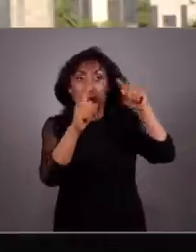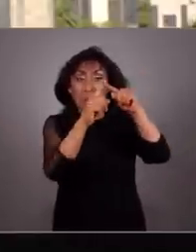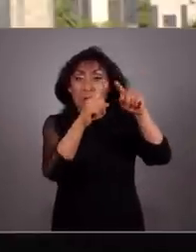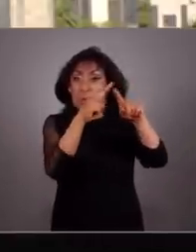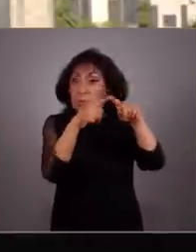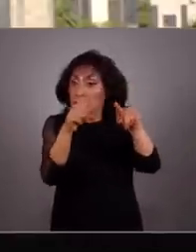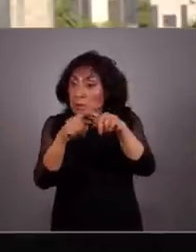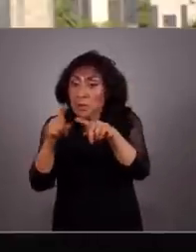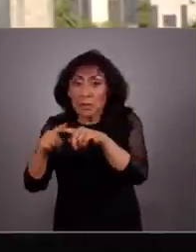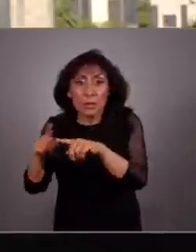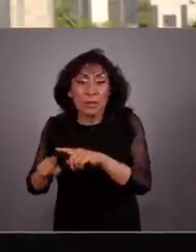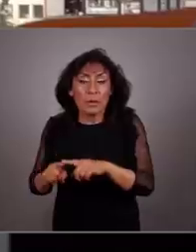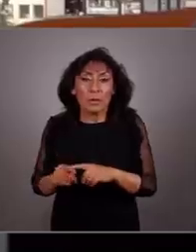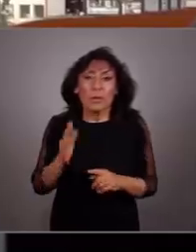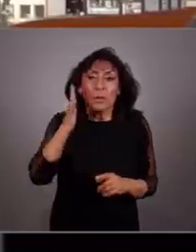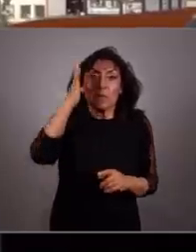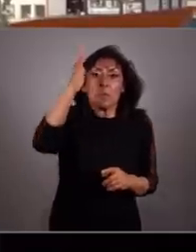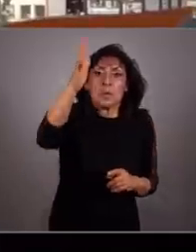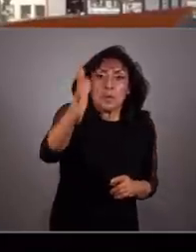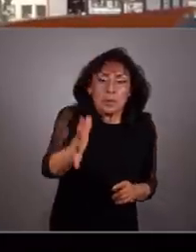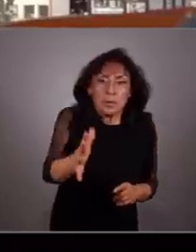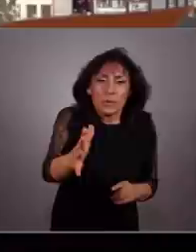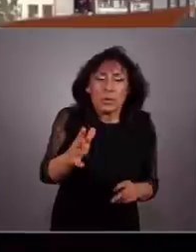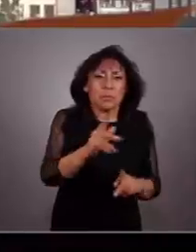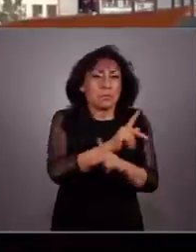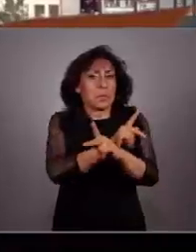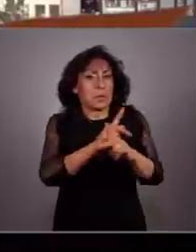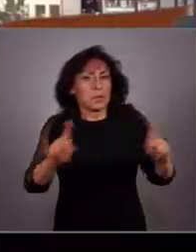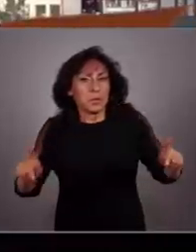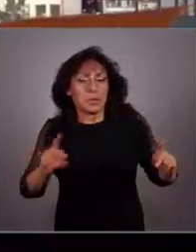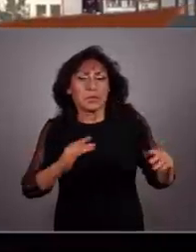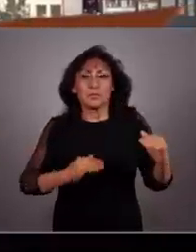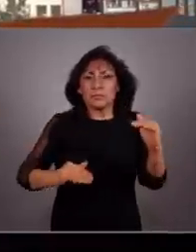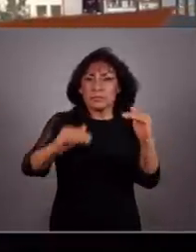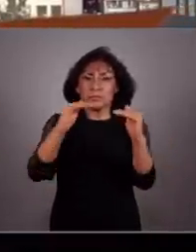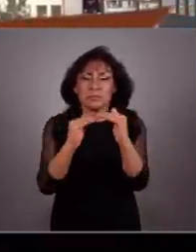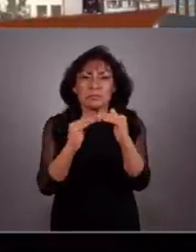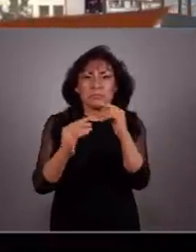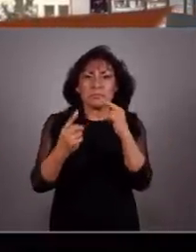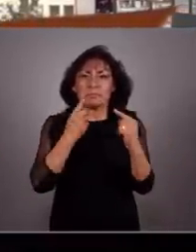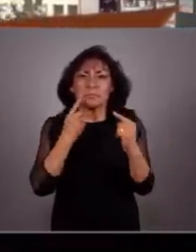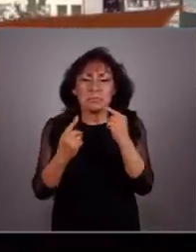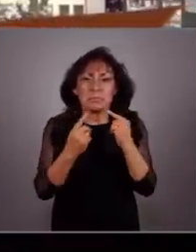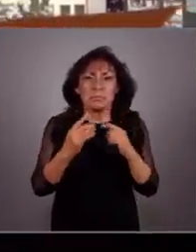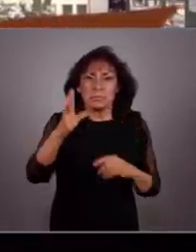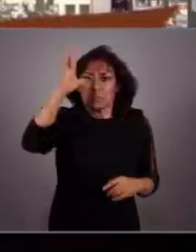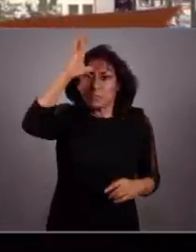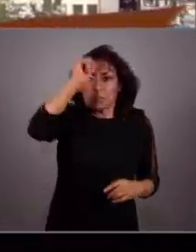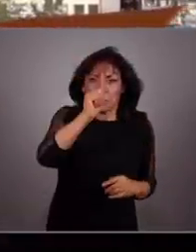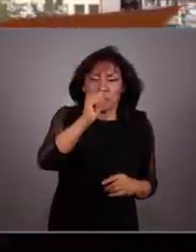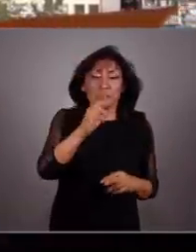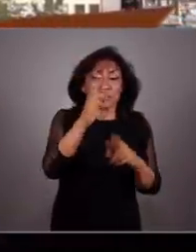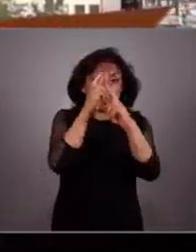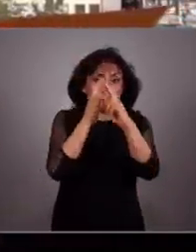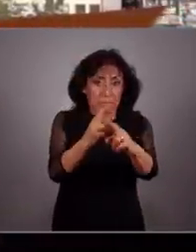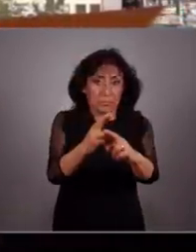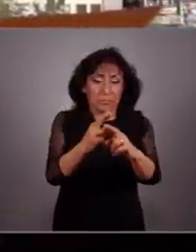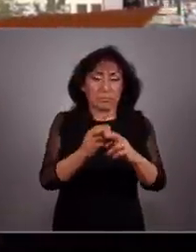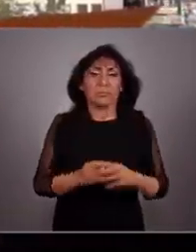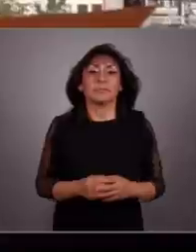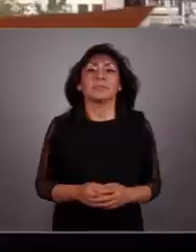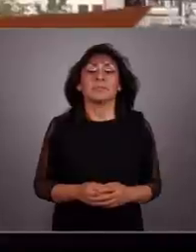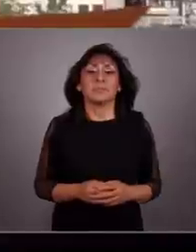plural y diverso. El futuro es para todas las personas, es de iguales, es de diálogo, es de acuerdos,